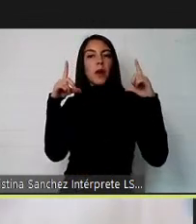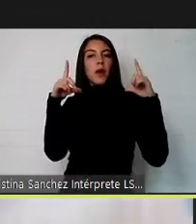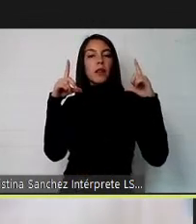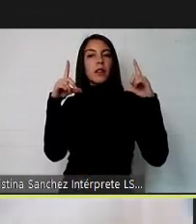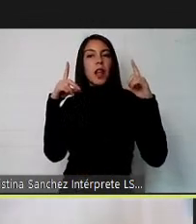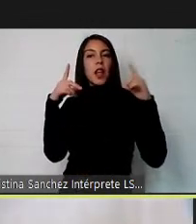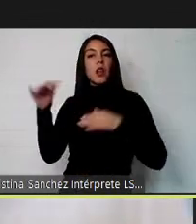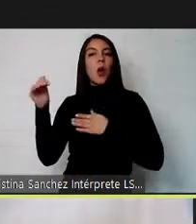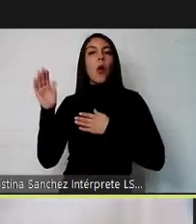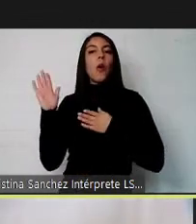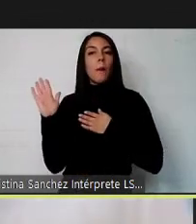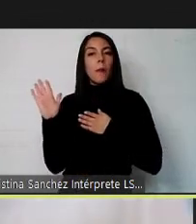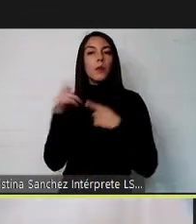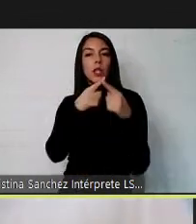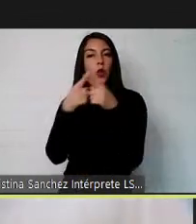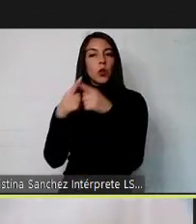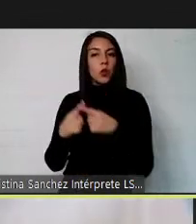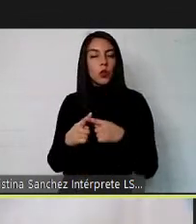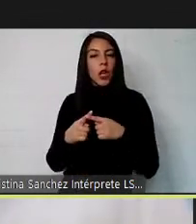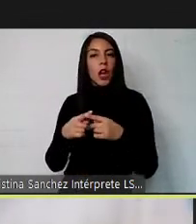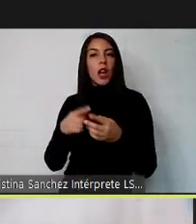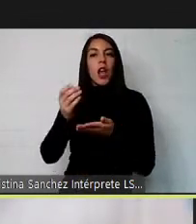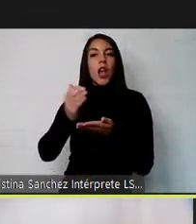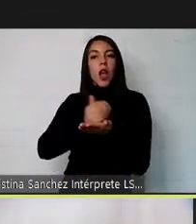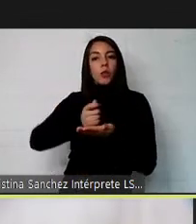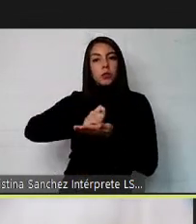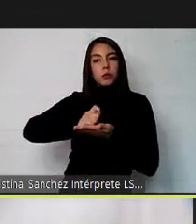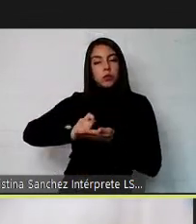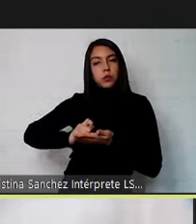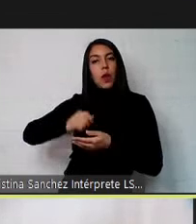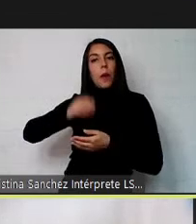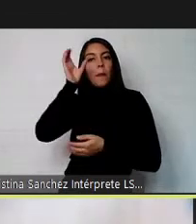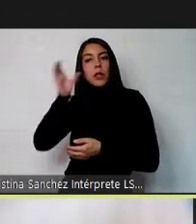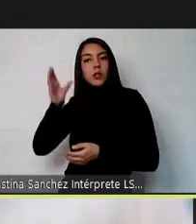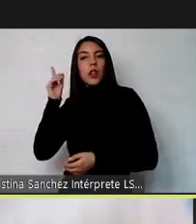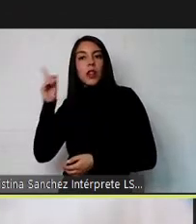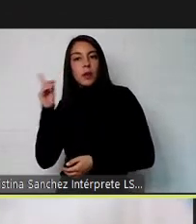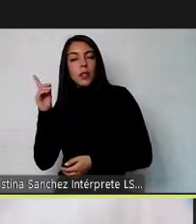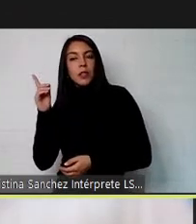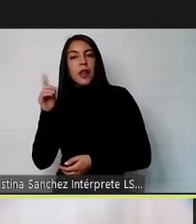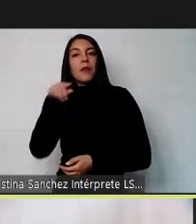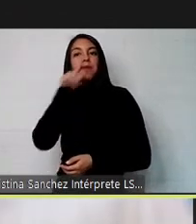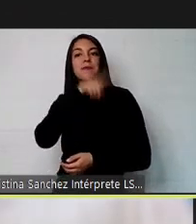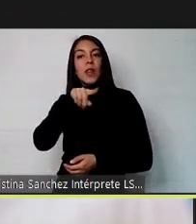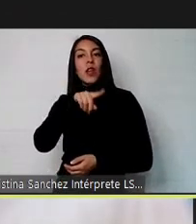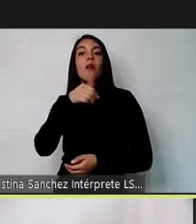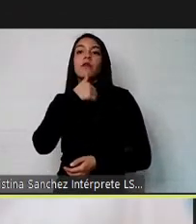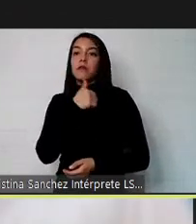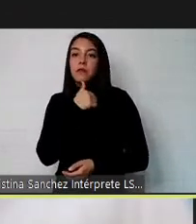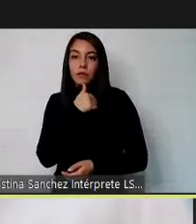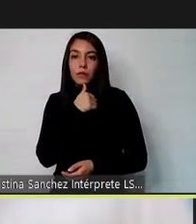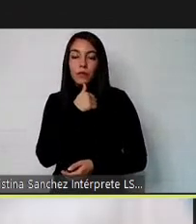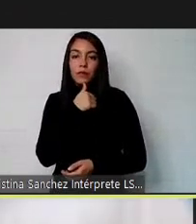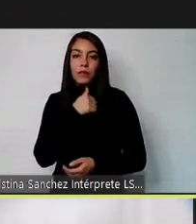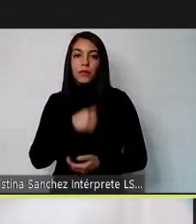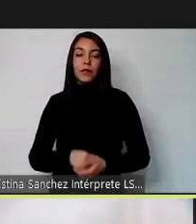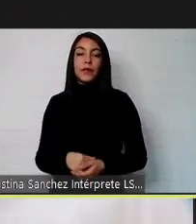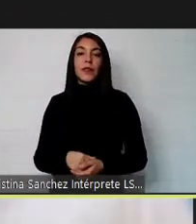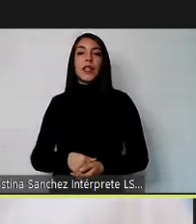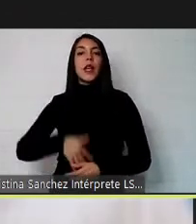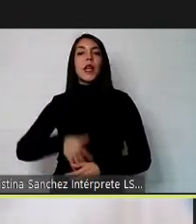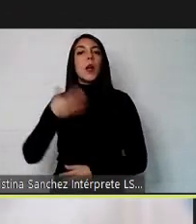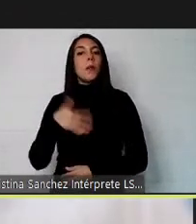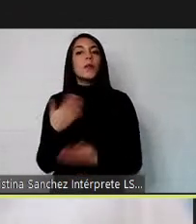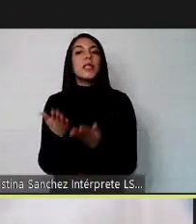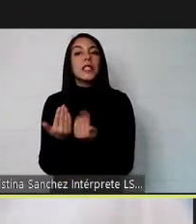compromiso con la sociedad a través de la contratación de personas con discapacidad no era suficiente por lo tanto era necesario